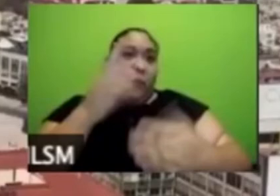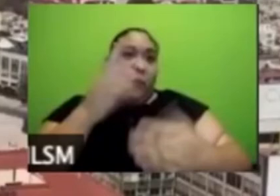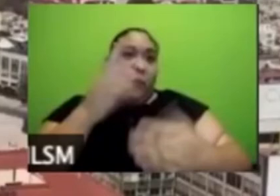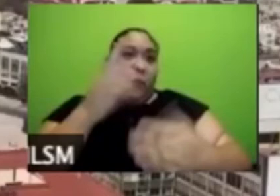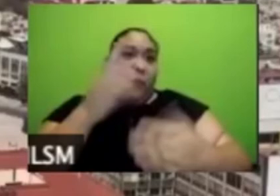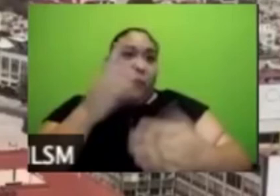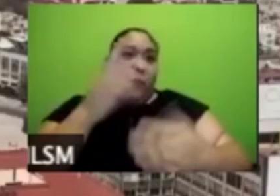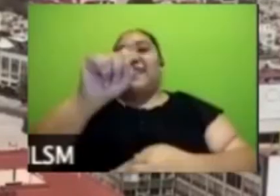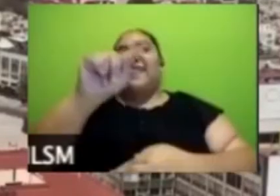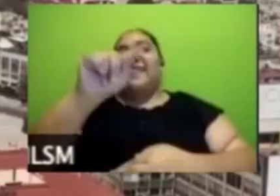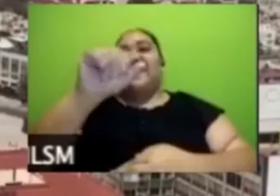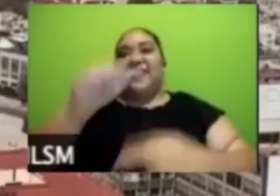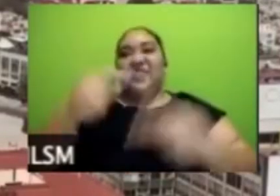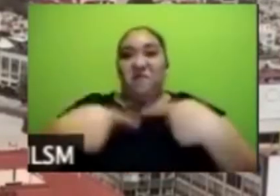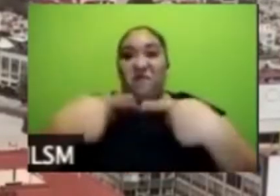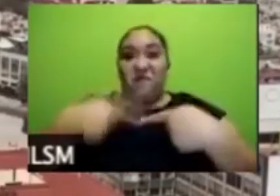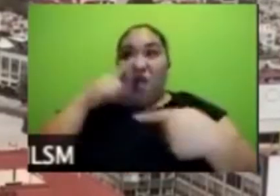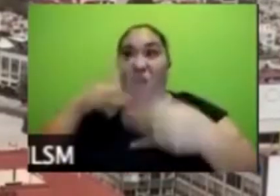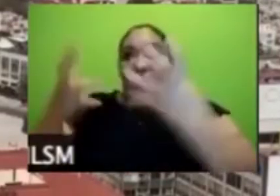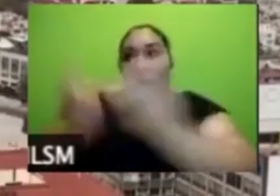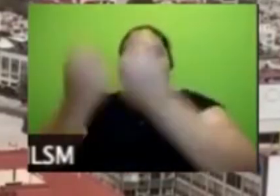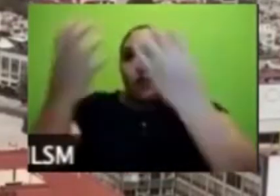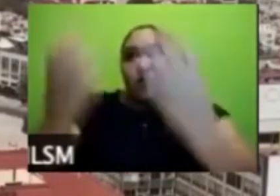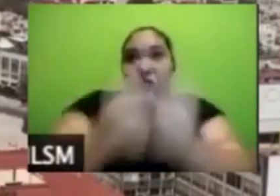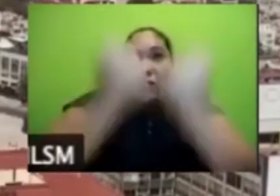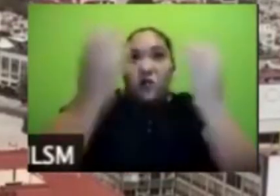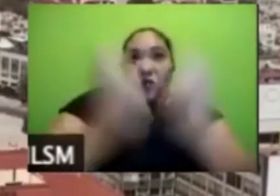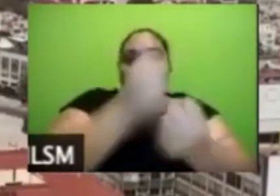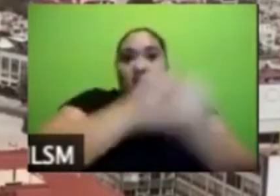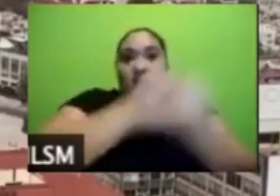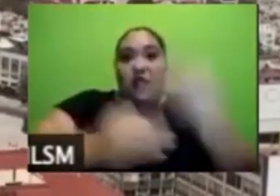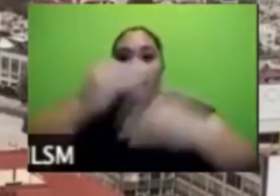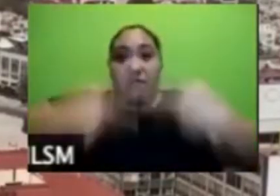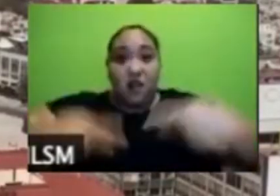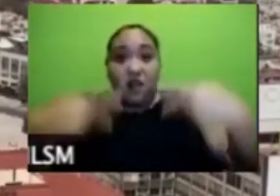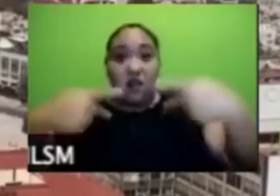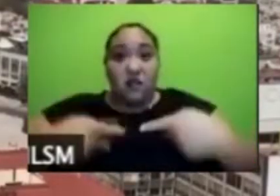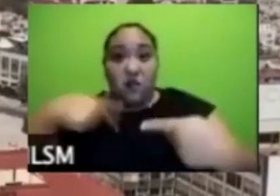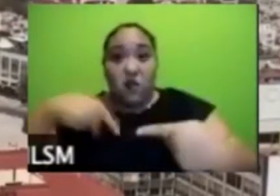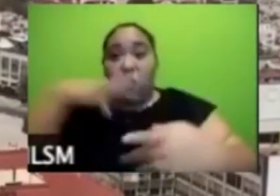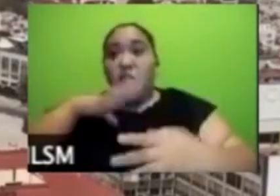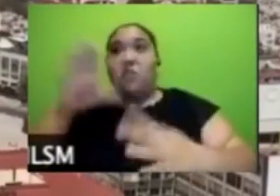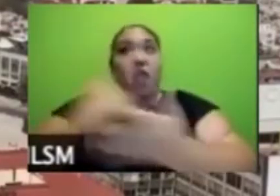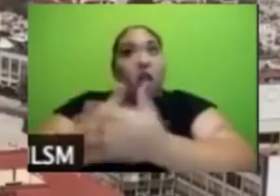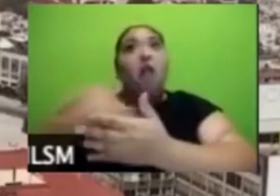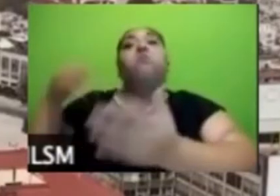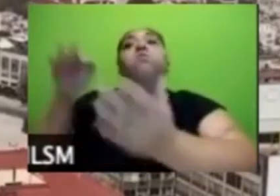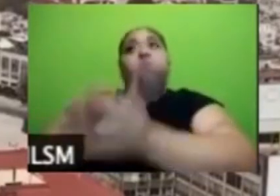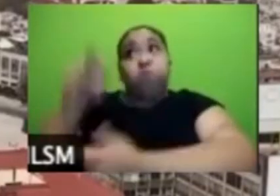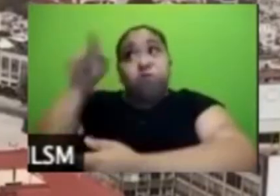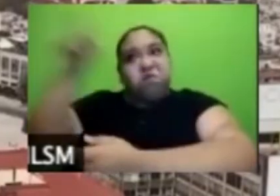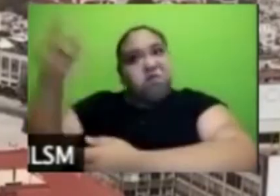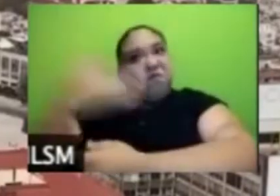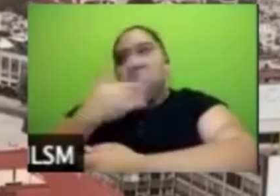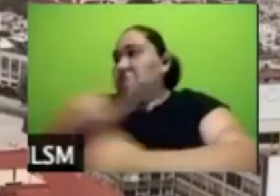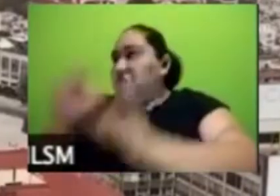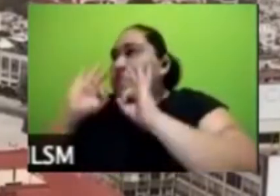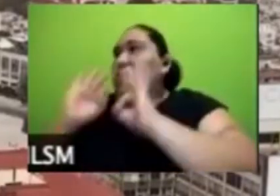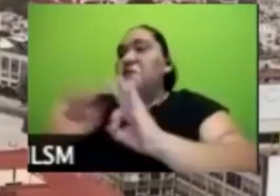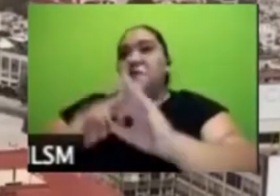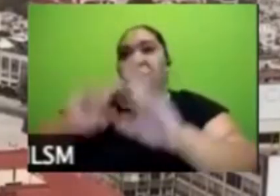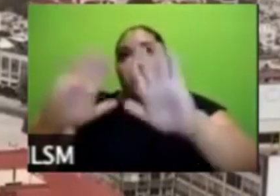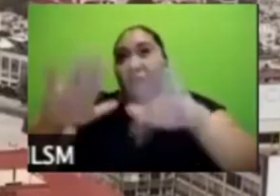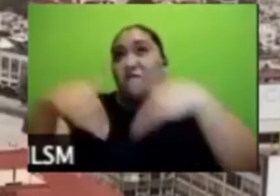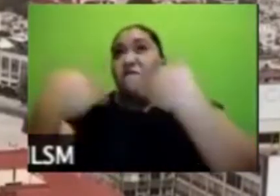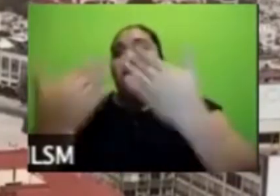son los héroes del asunto ¿no? entonces el regreso a la normalidad va a ser va a ser muy complicado el dato también